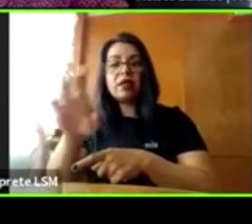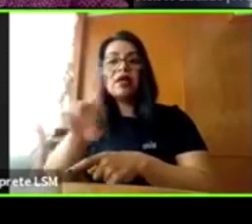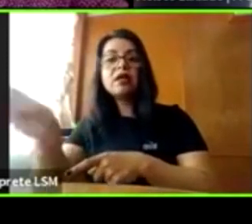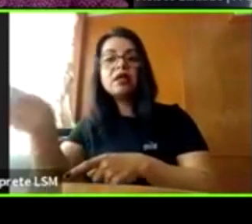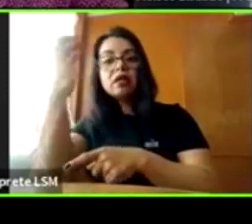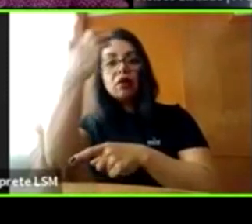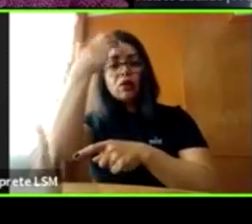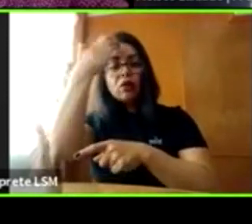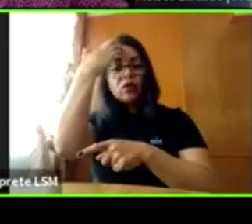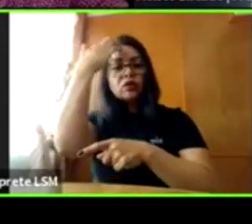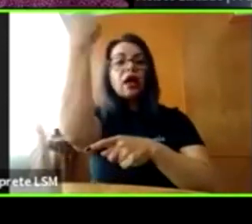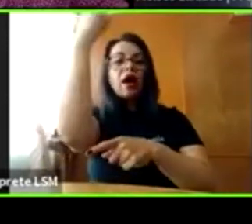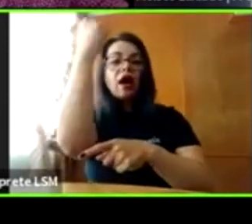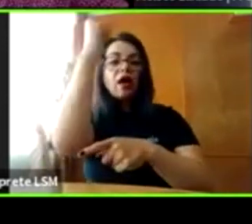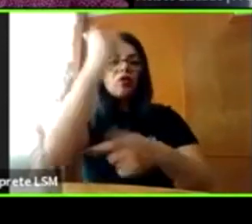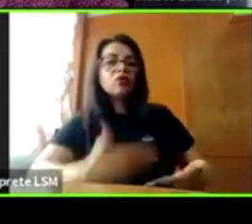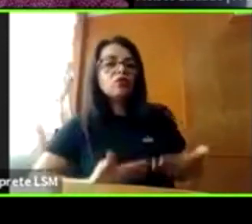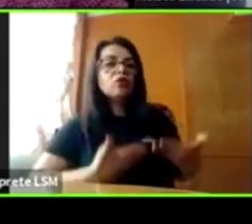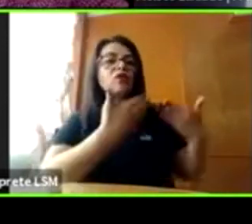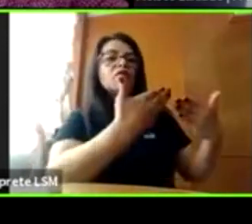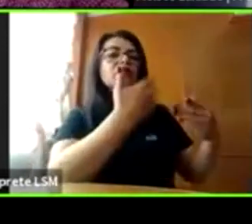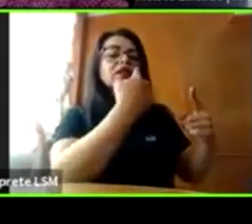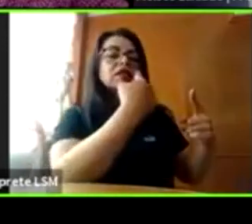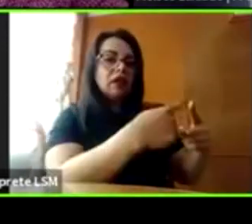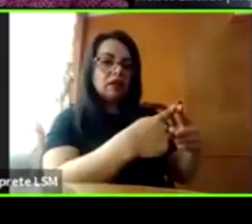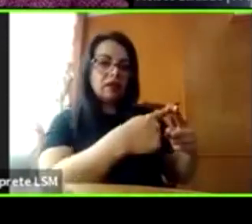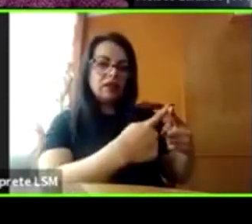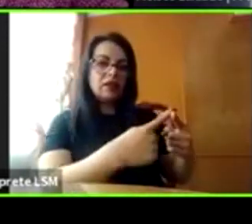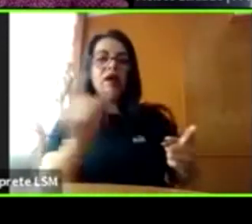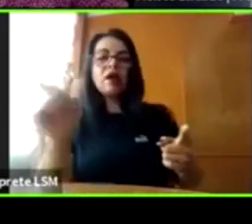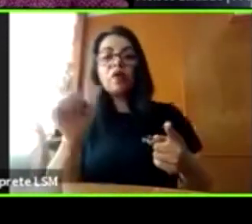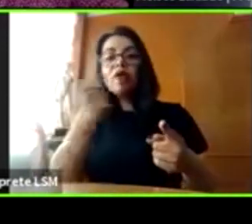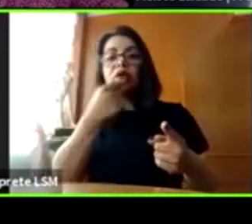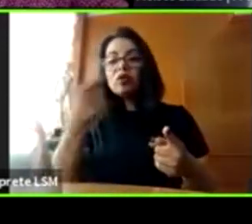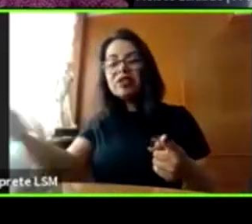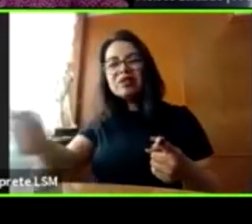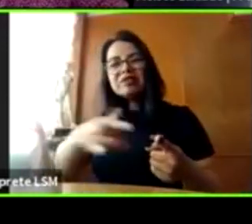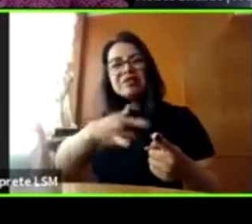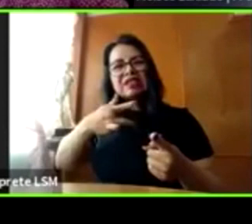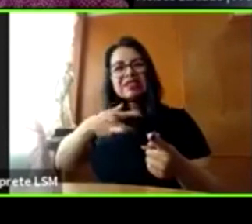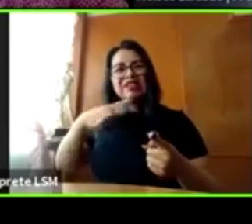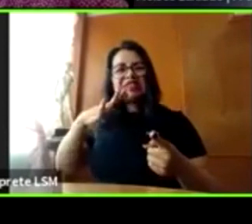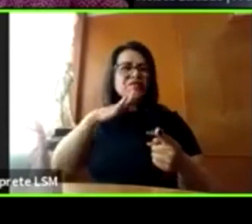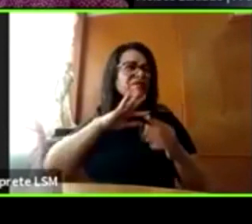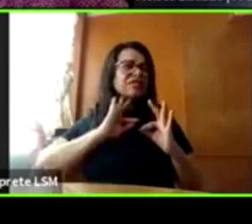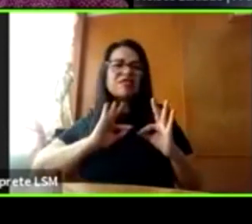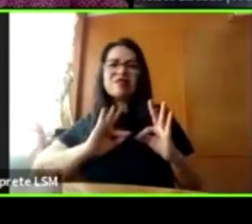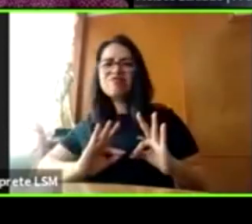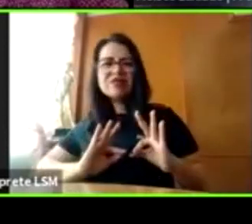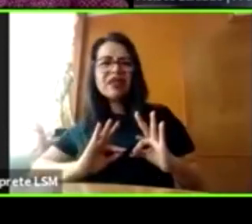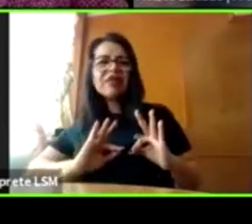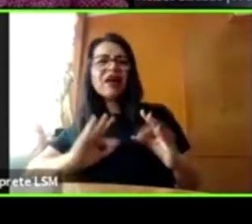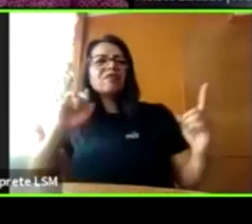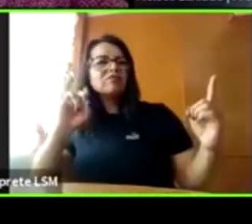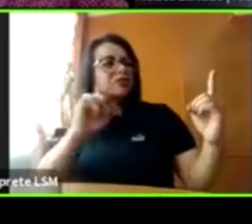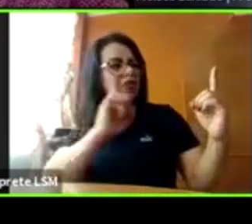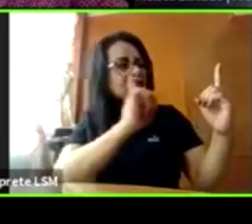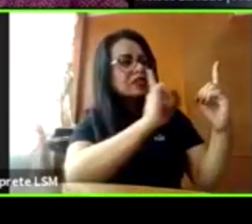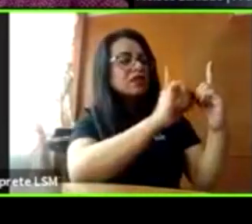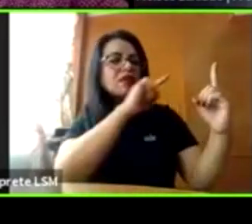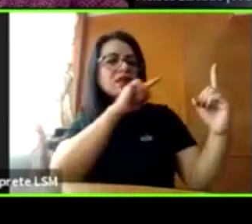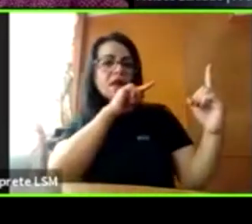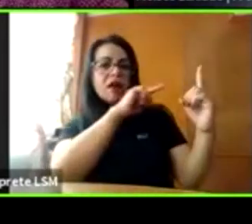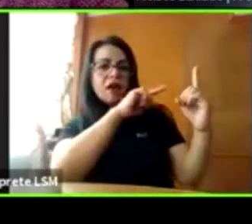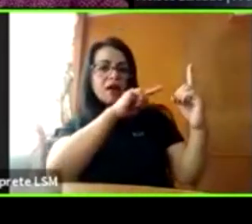adulto protector al que puedan acudir si se sienten incómodos, molestos o algo les ha sucedido. Les enseñamos a decir no